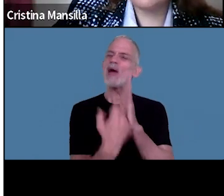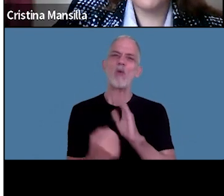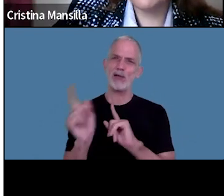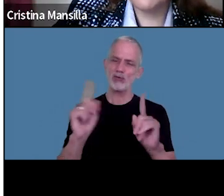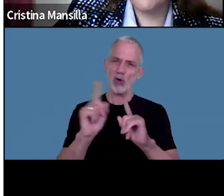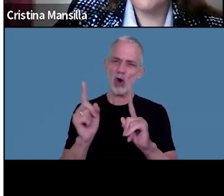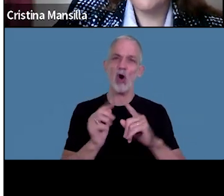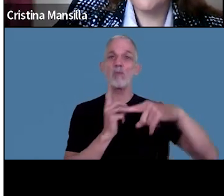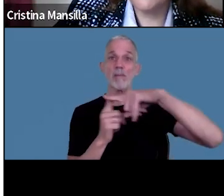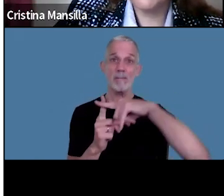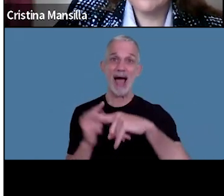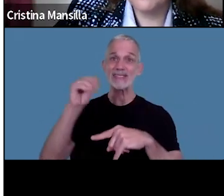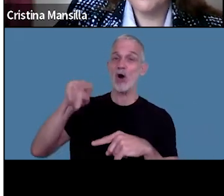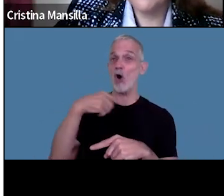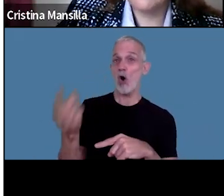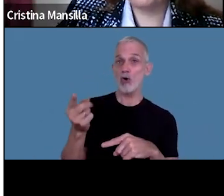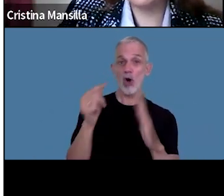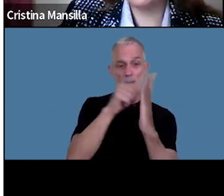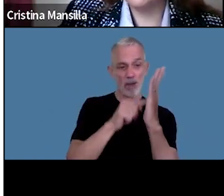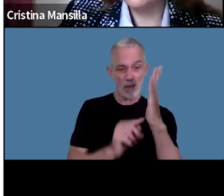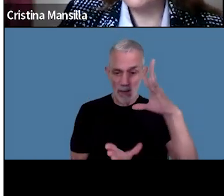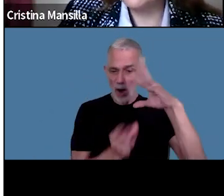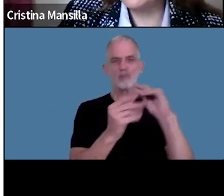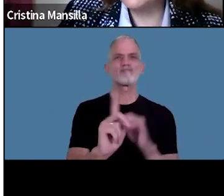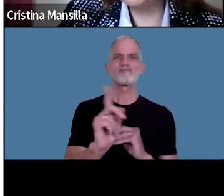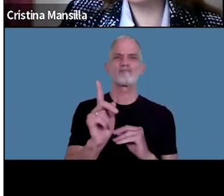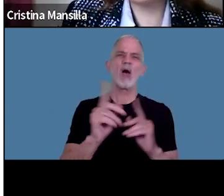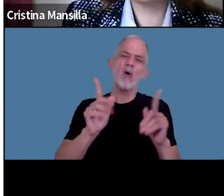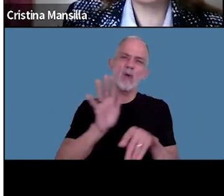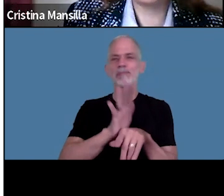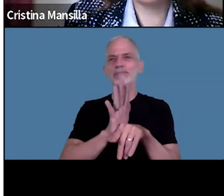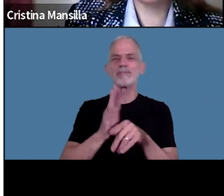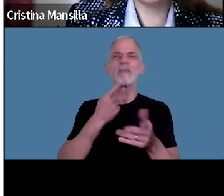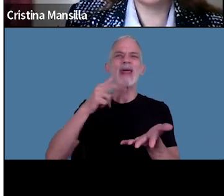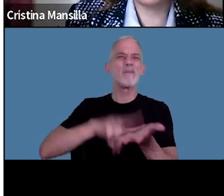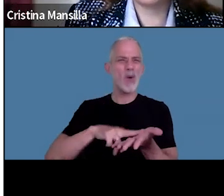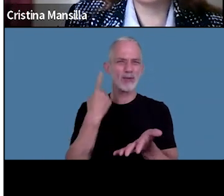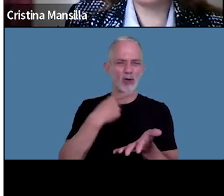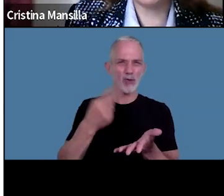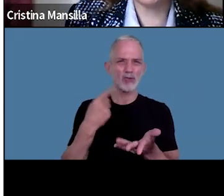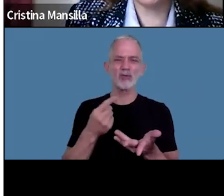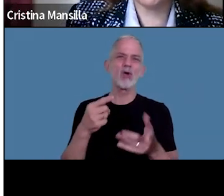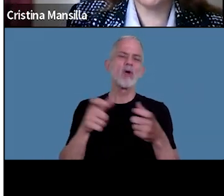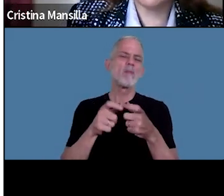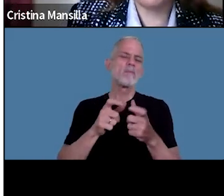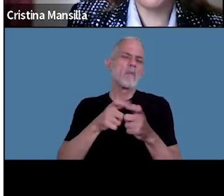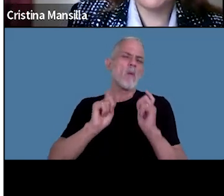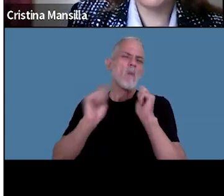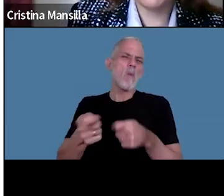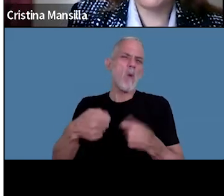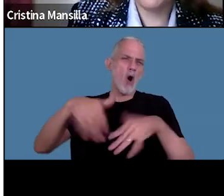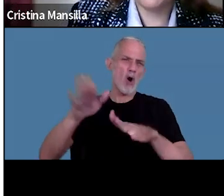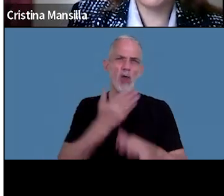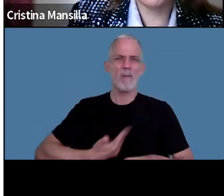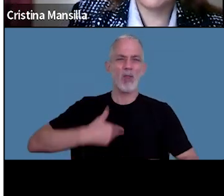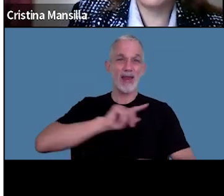computable con ningún otro concepto es una especie en materia impositiva diríamos de gratificación que otorga el poder